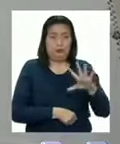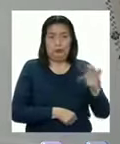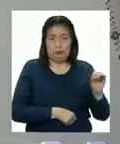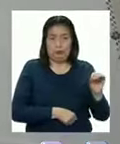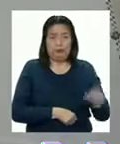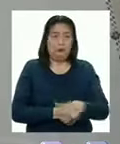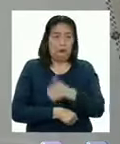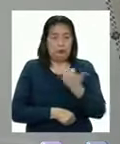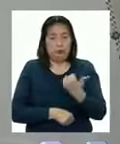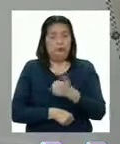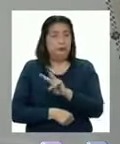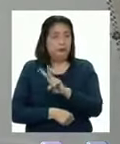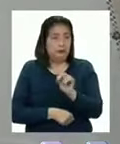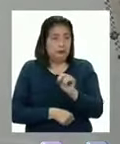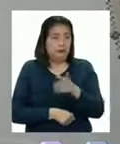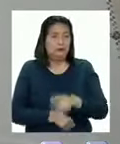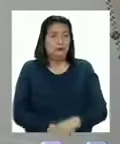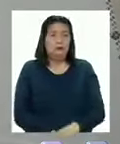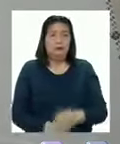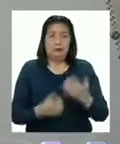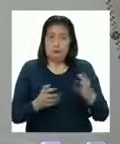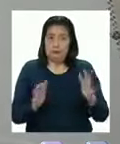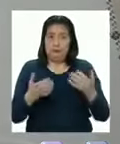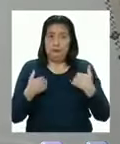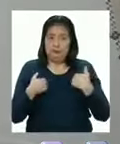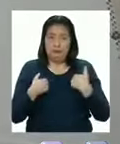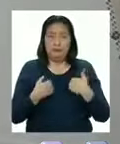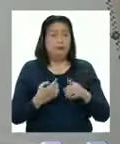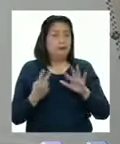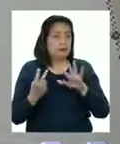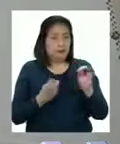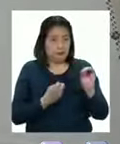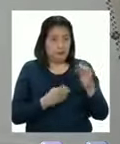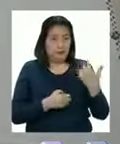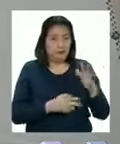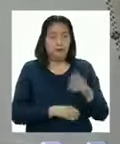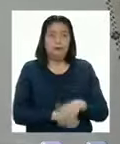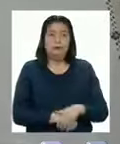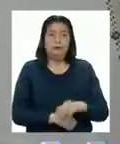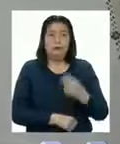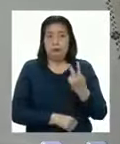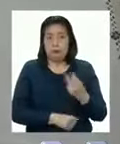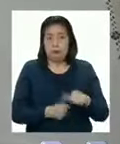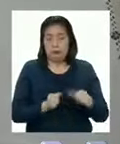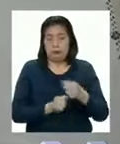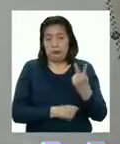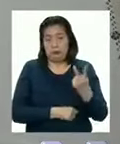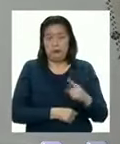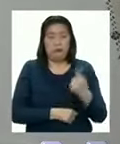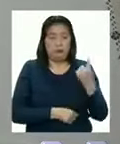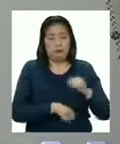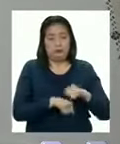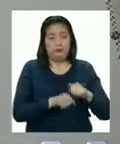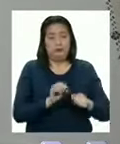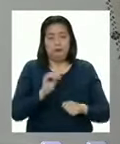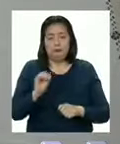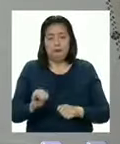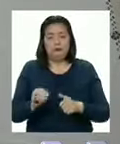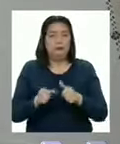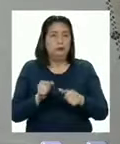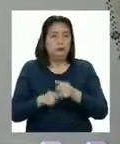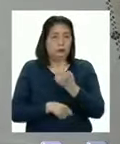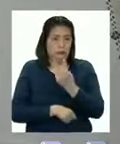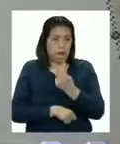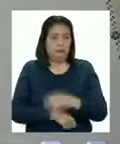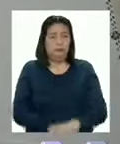cincuenta Y una en el veinte Y así tenemos setenta Y el dos será simplemente una piedrita en la casilla